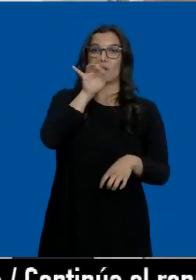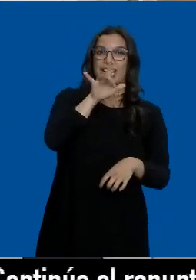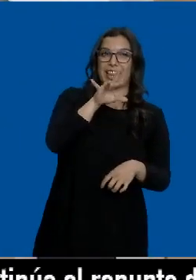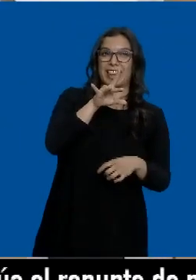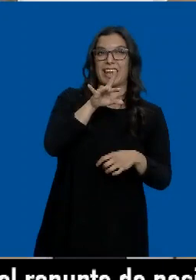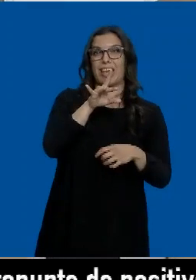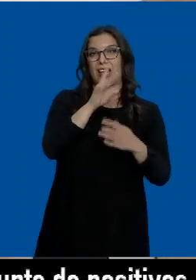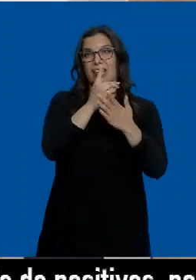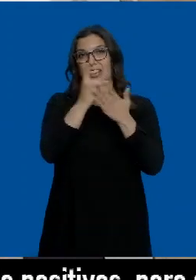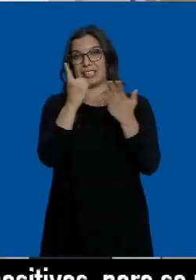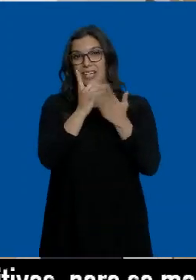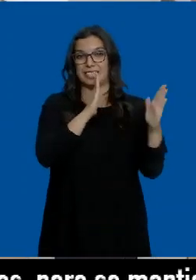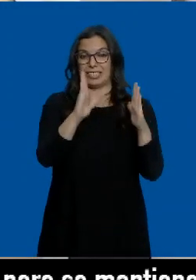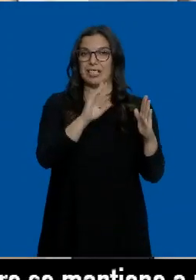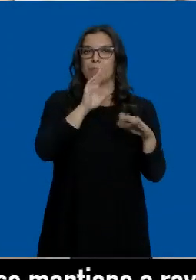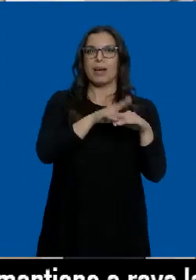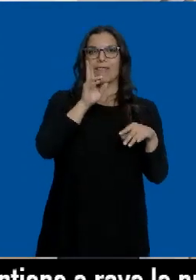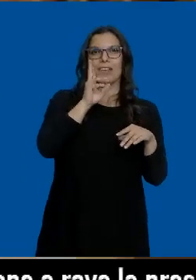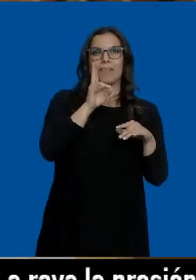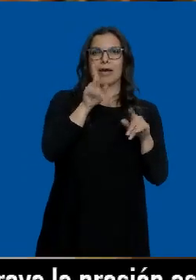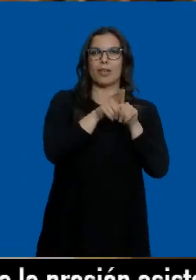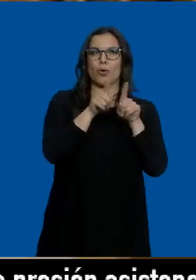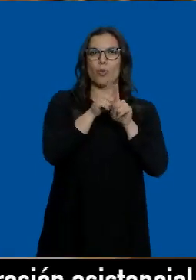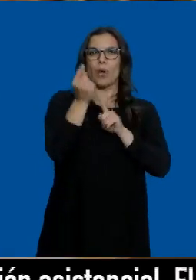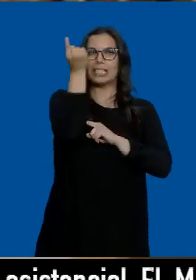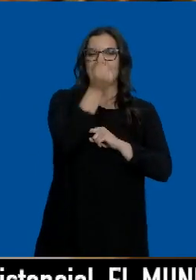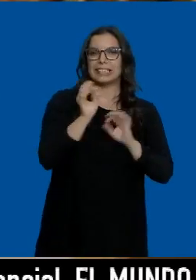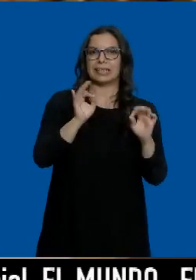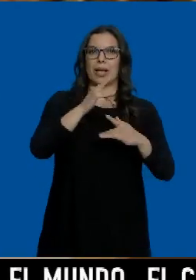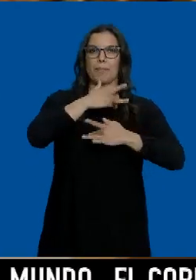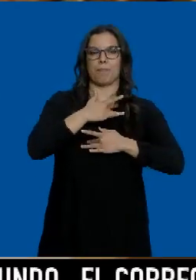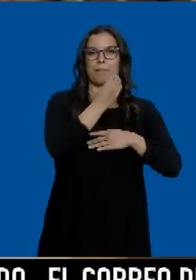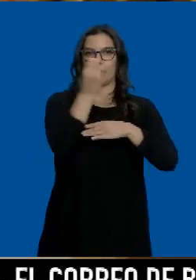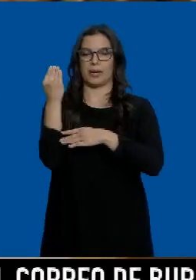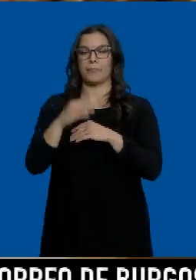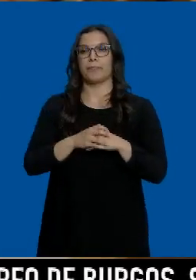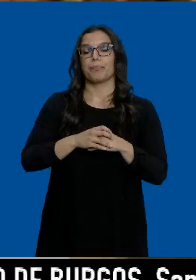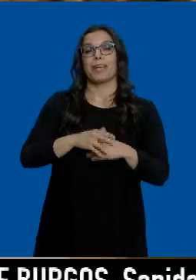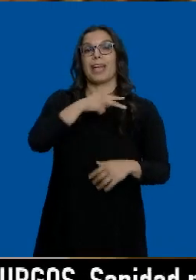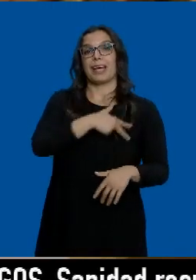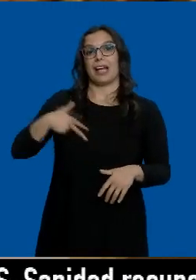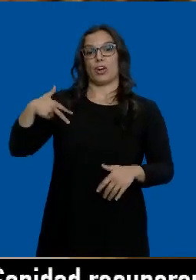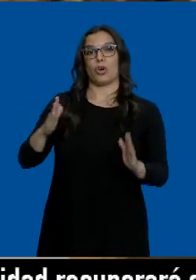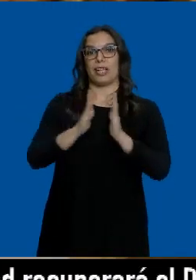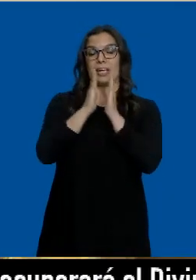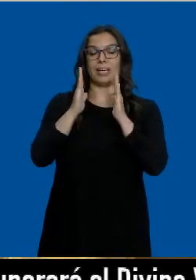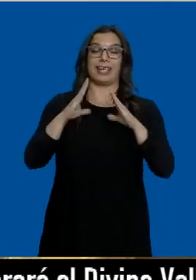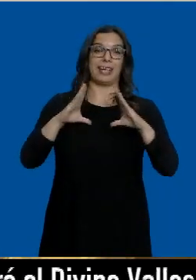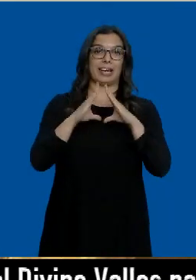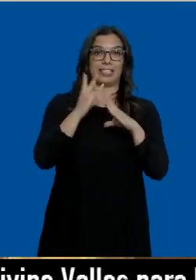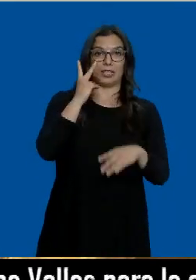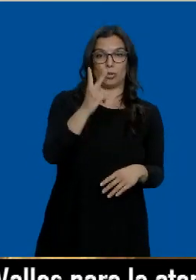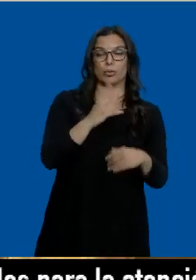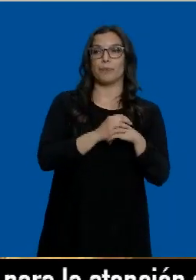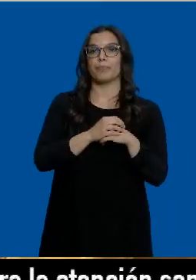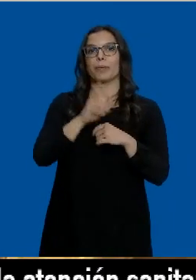finales o XVI, para ver toda la iconografía mariana. Y en Carrión de los Condes, desde las iglesias de Santa María y Santiago, la mirada se posa en